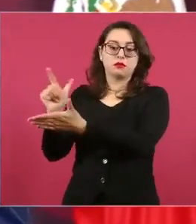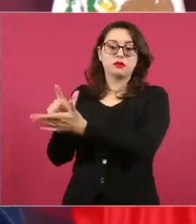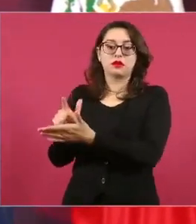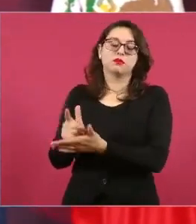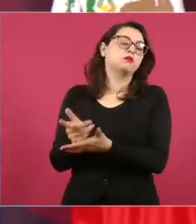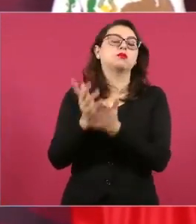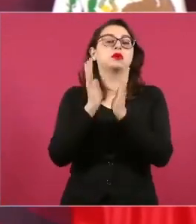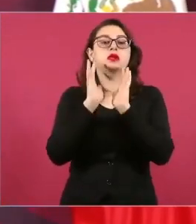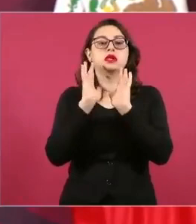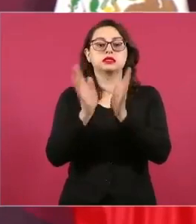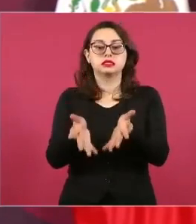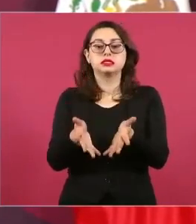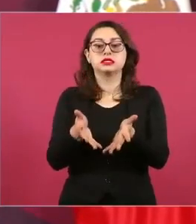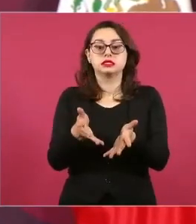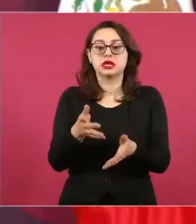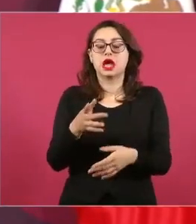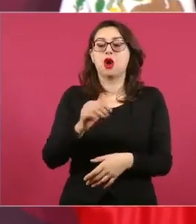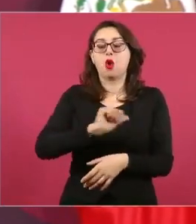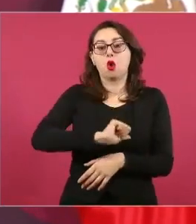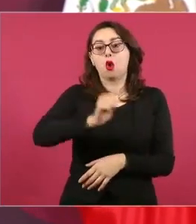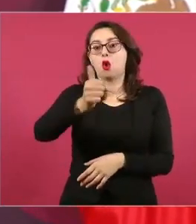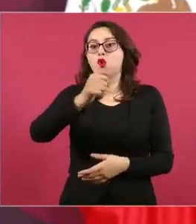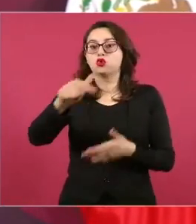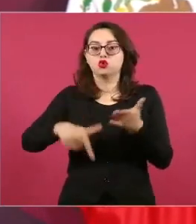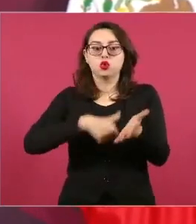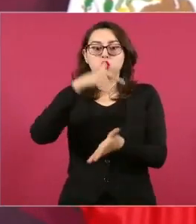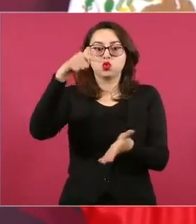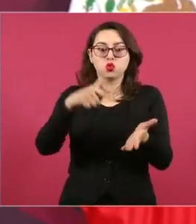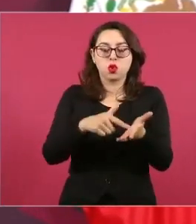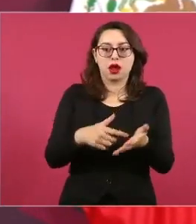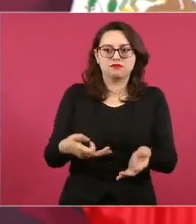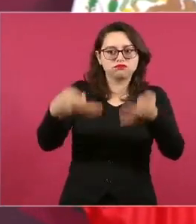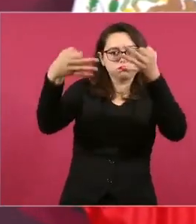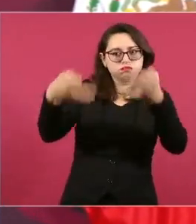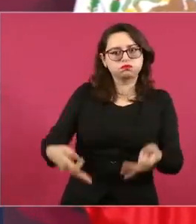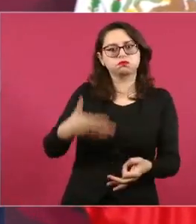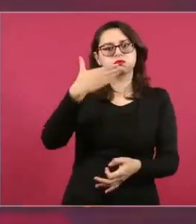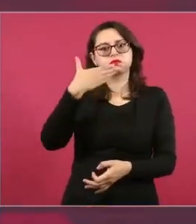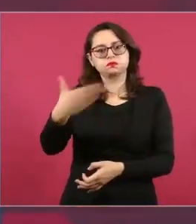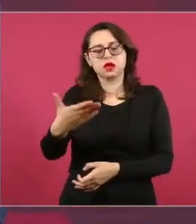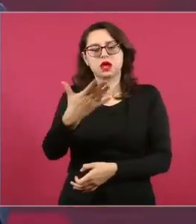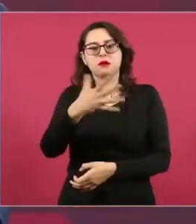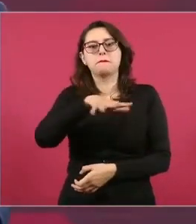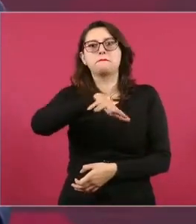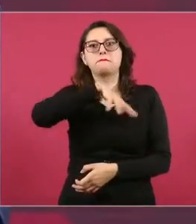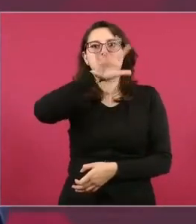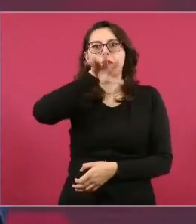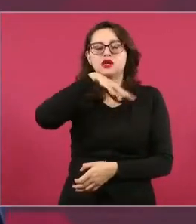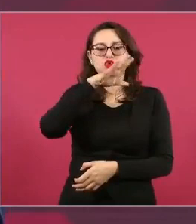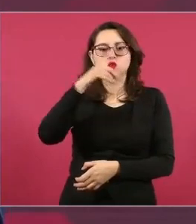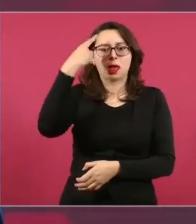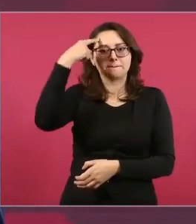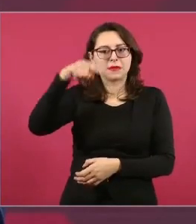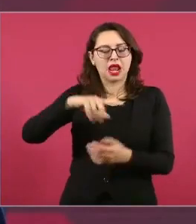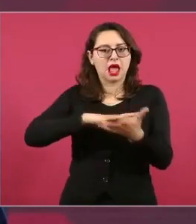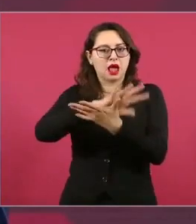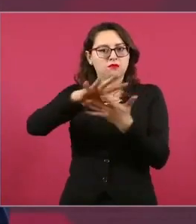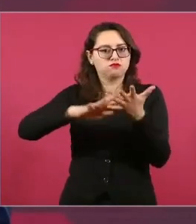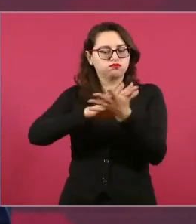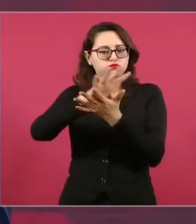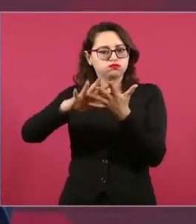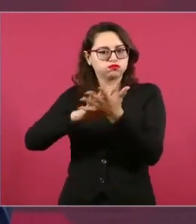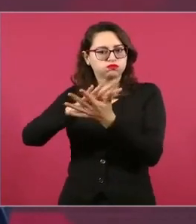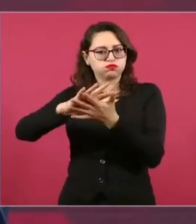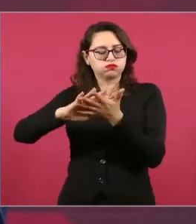mediante un tratamiento especial en Nanchital. Y quiero agradecerle al